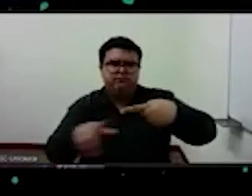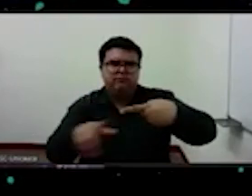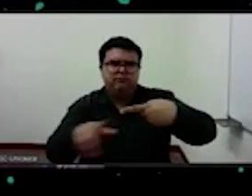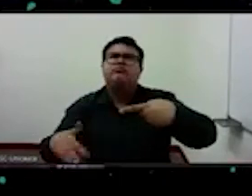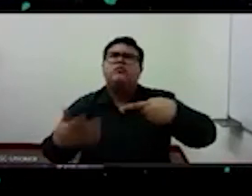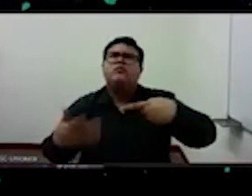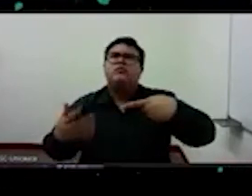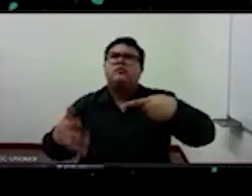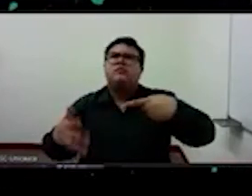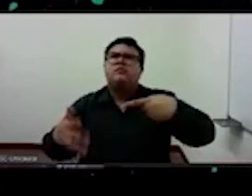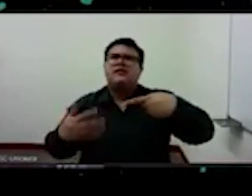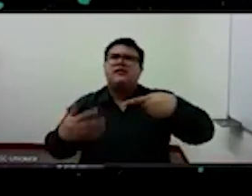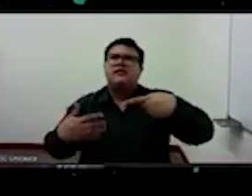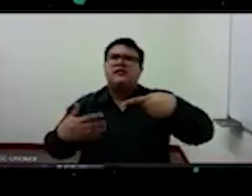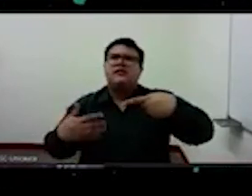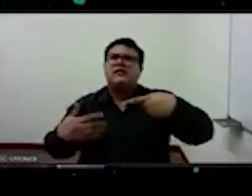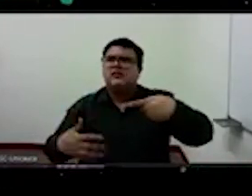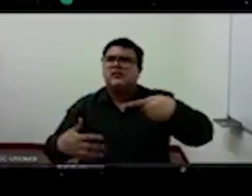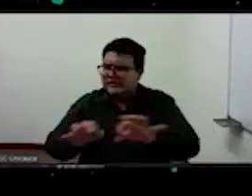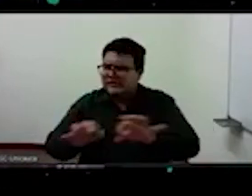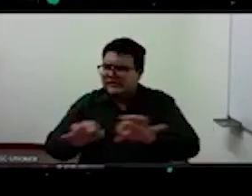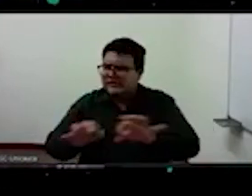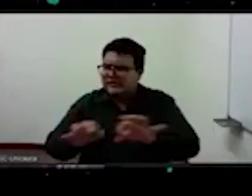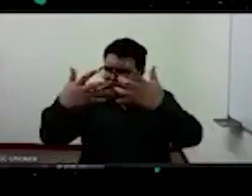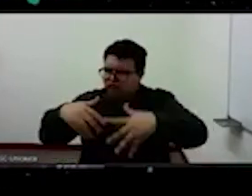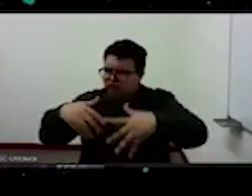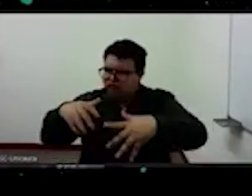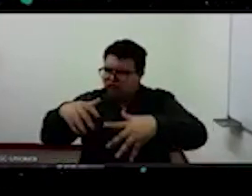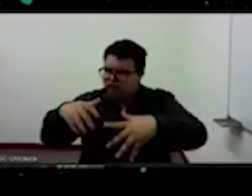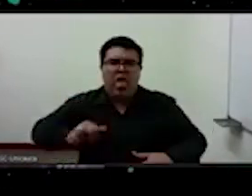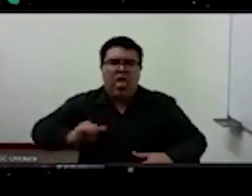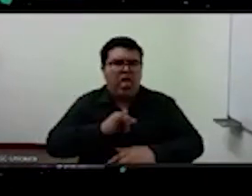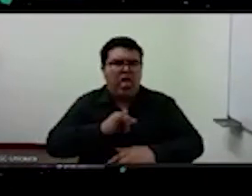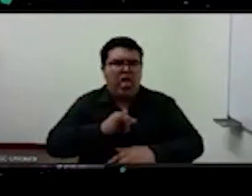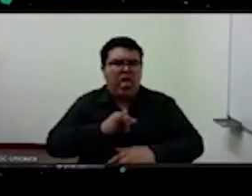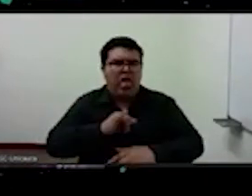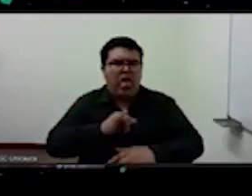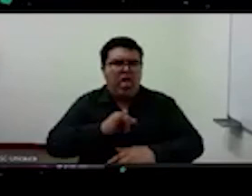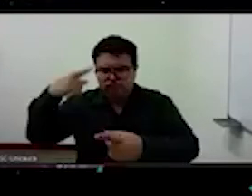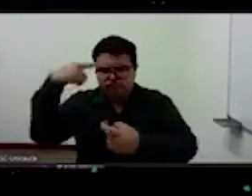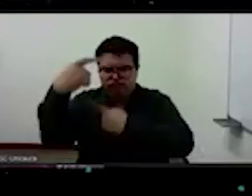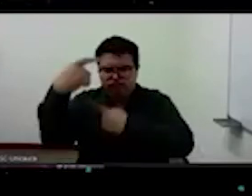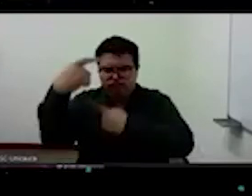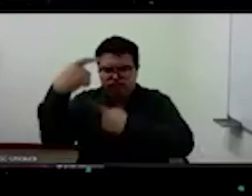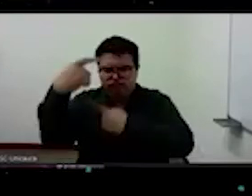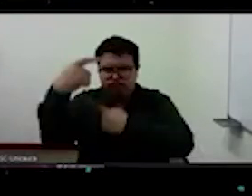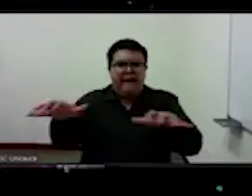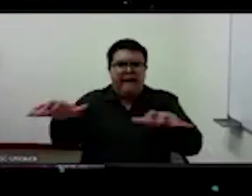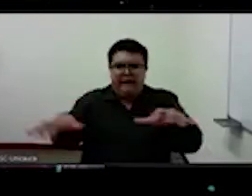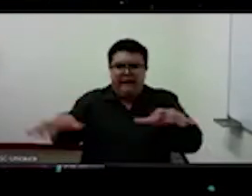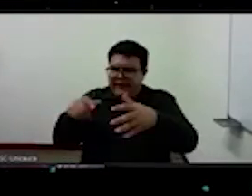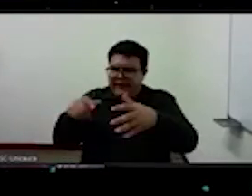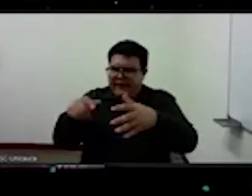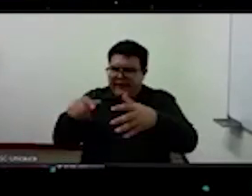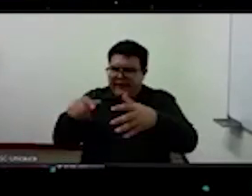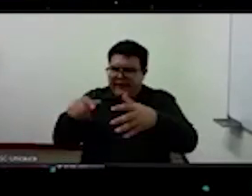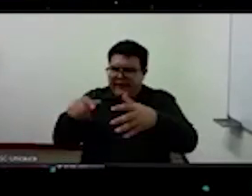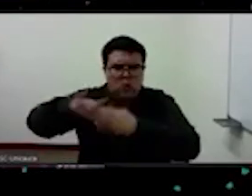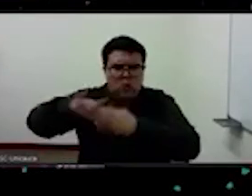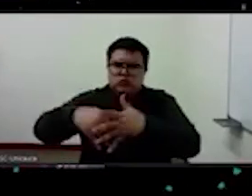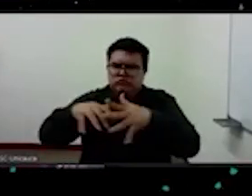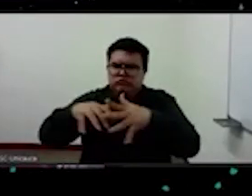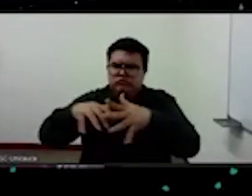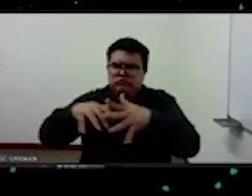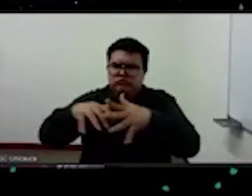pulsión individualista que en el bien y en el mal ha dominado la cultura occidental